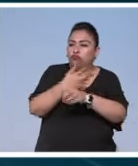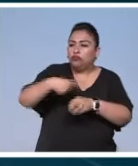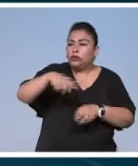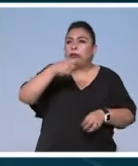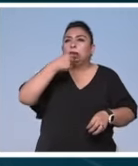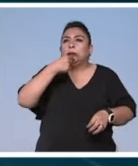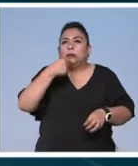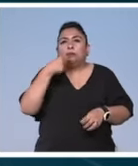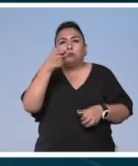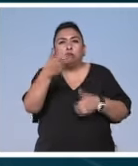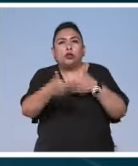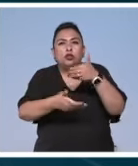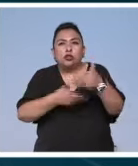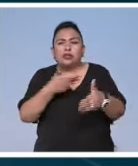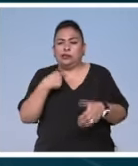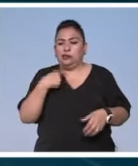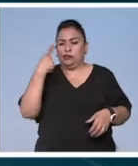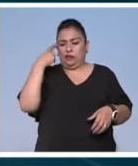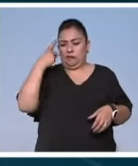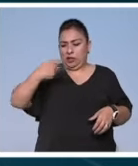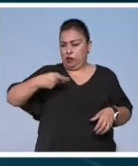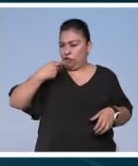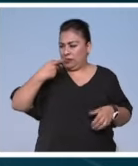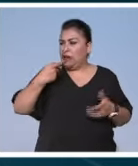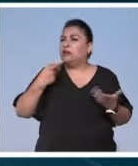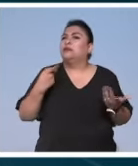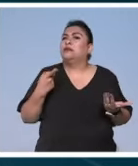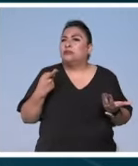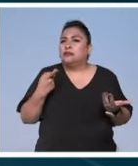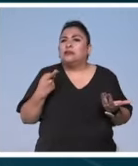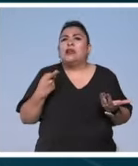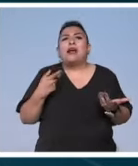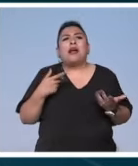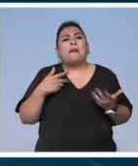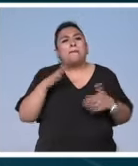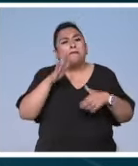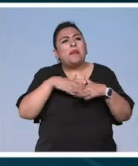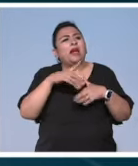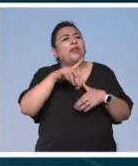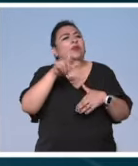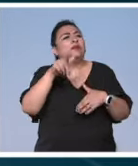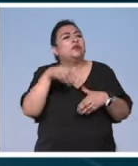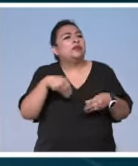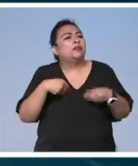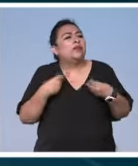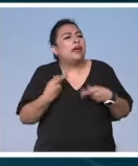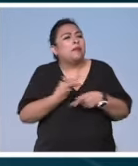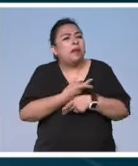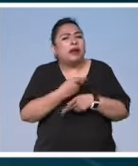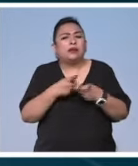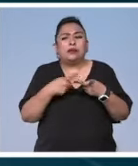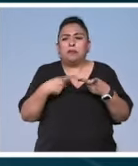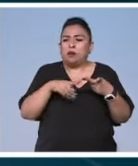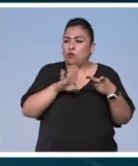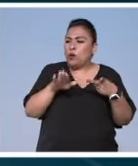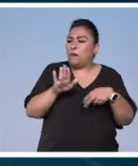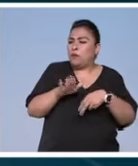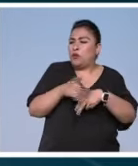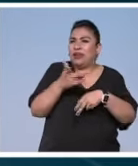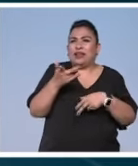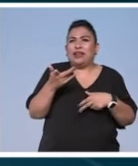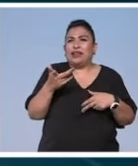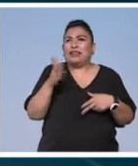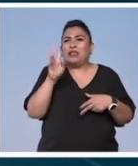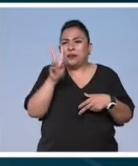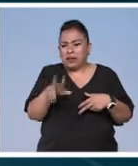y los niños en ese proceso de preguntarnos qué es lo que está más allá de la vida o por qué se mueren las personas y no saber y entender